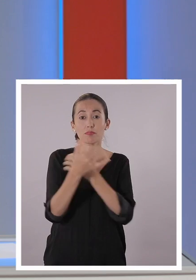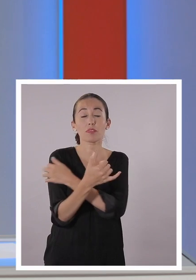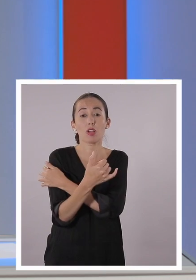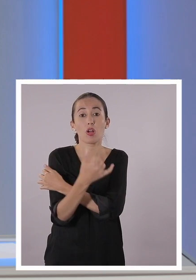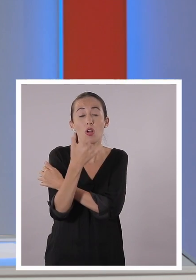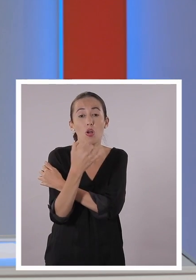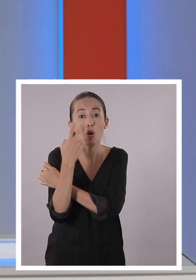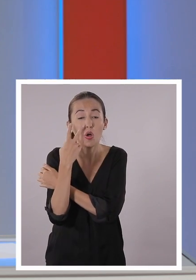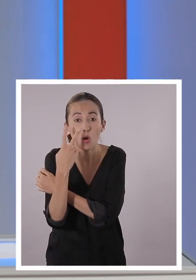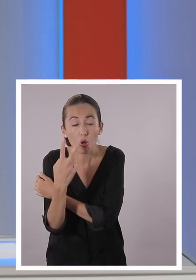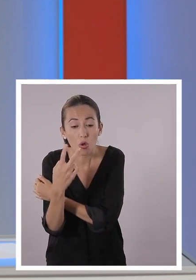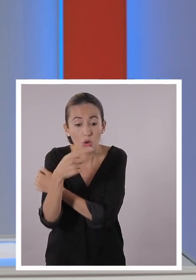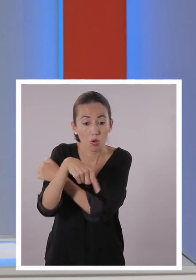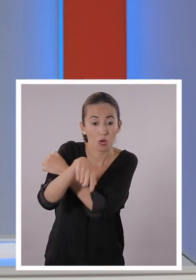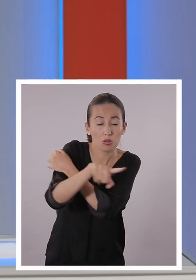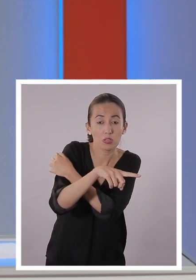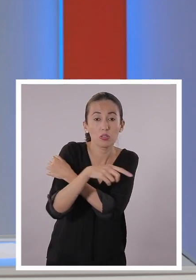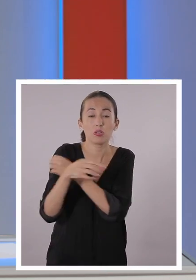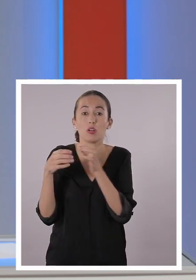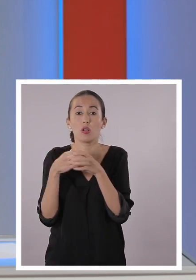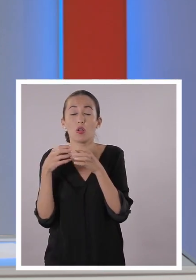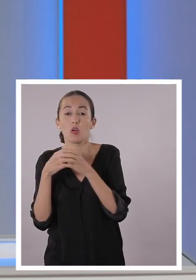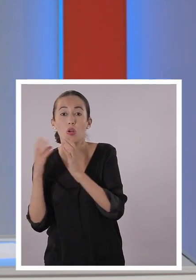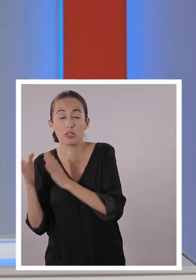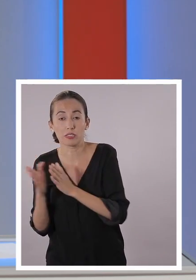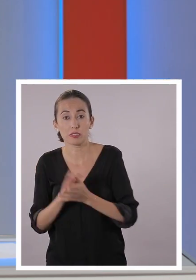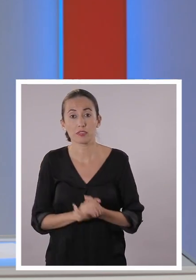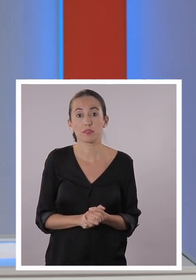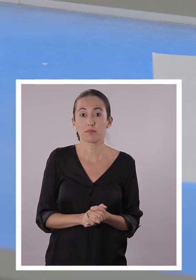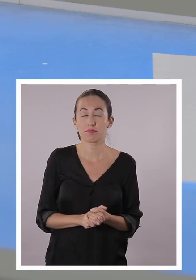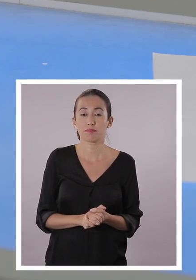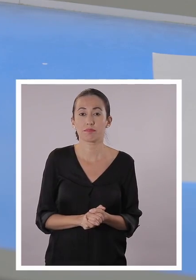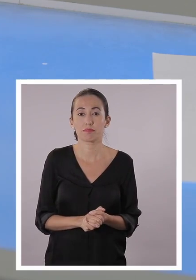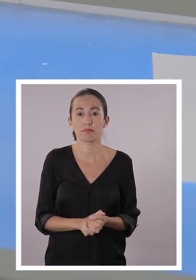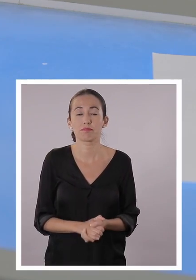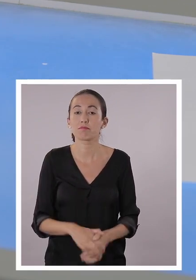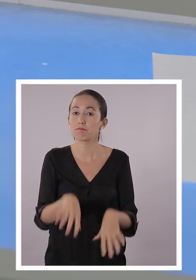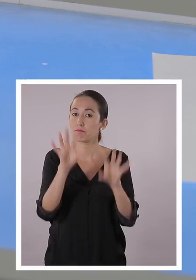Muy bien. Dijamos la línea recta, 12 centímetros aquí.